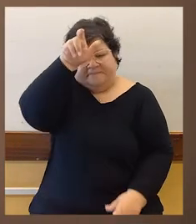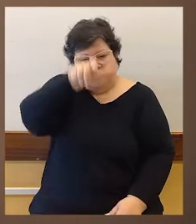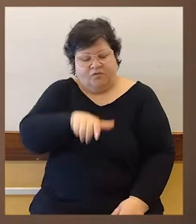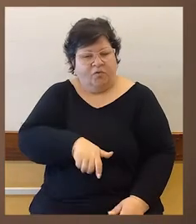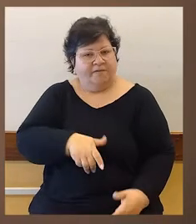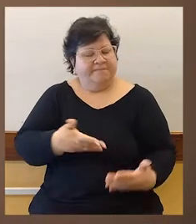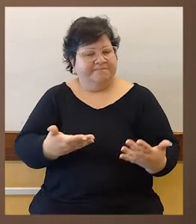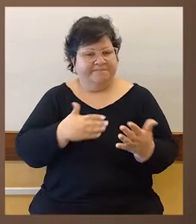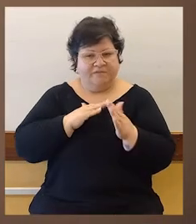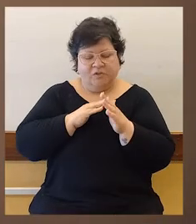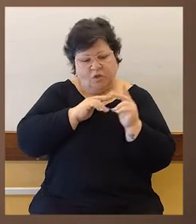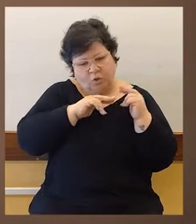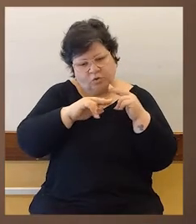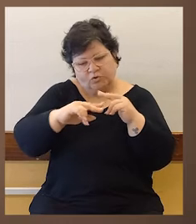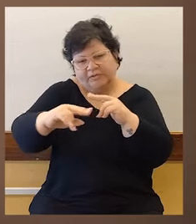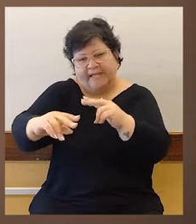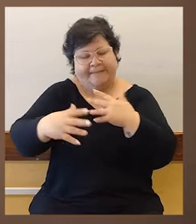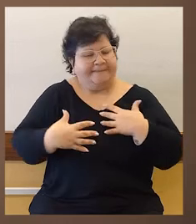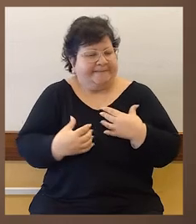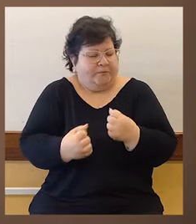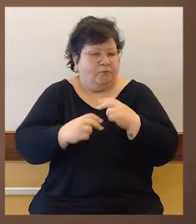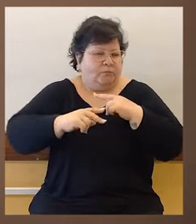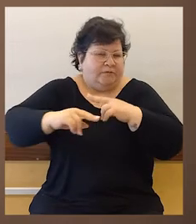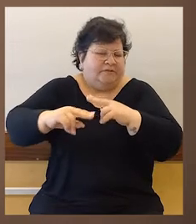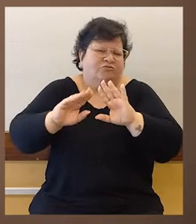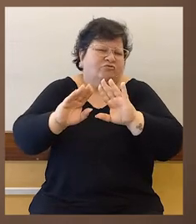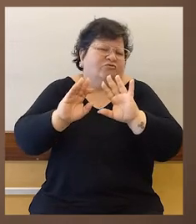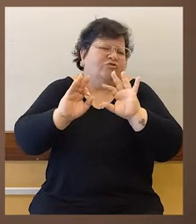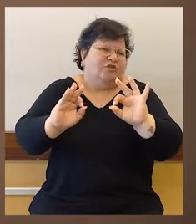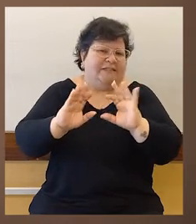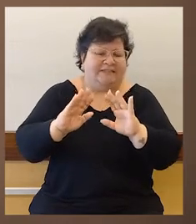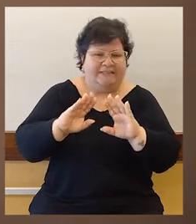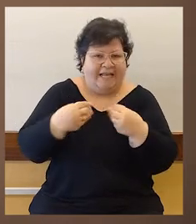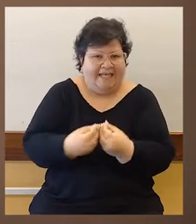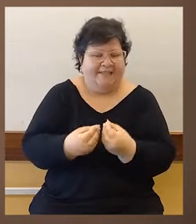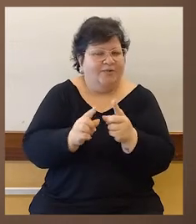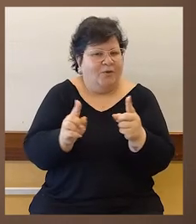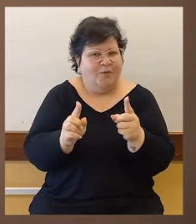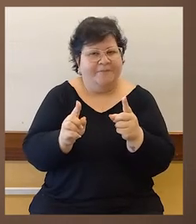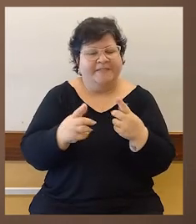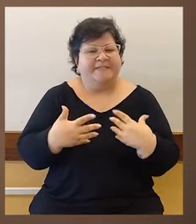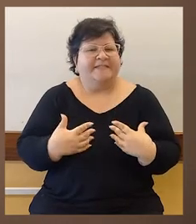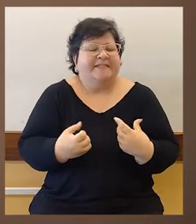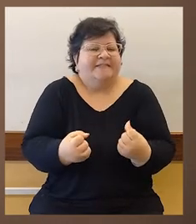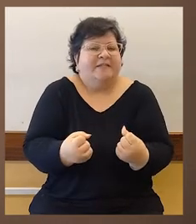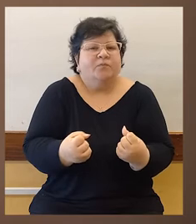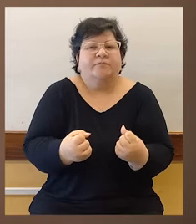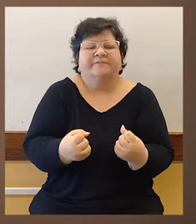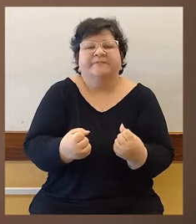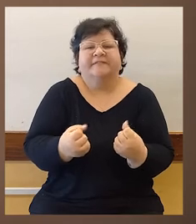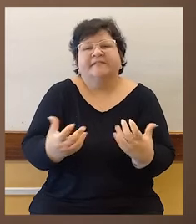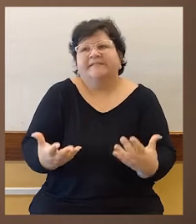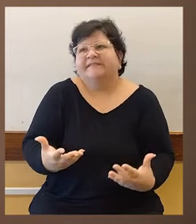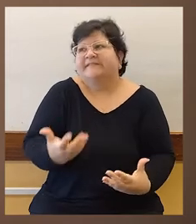para procurar una salud total porque creo que en realidad la salud se va encontrando en la medida que se